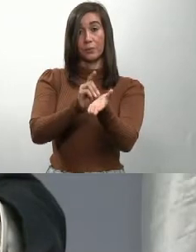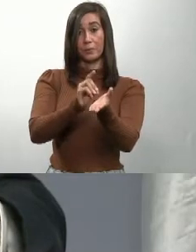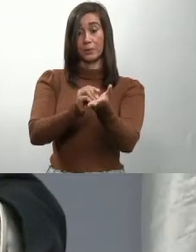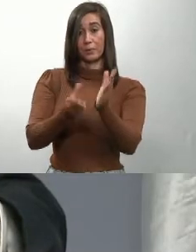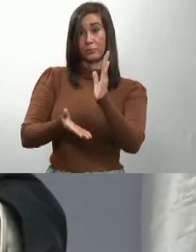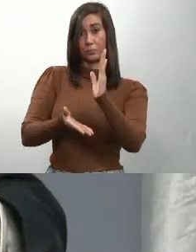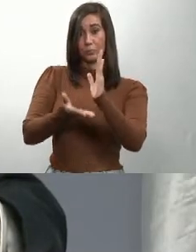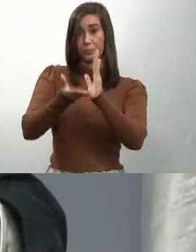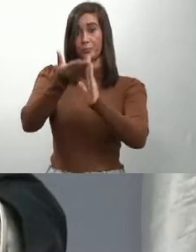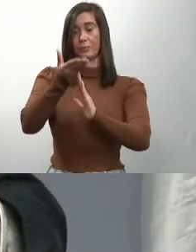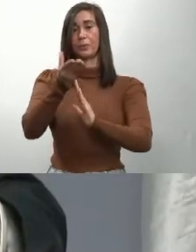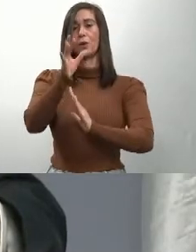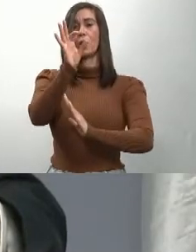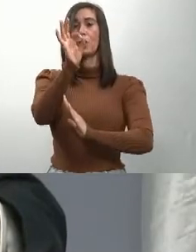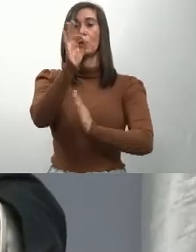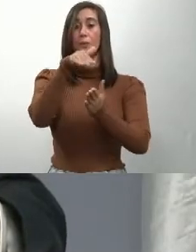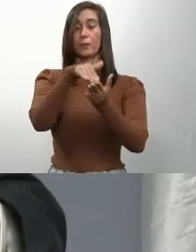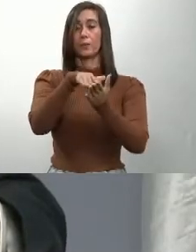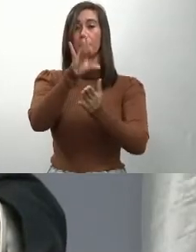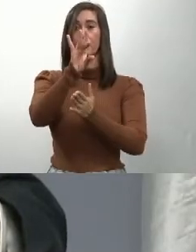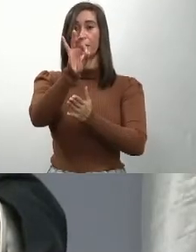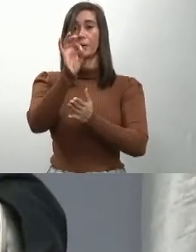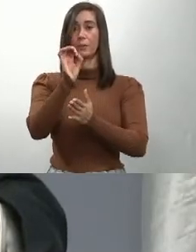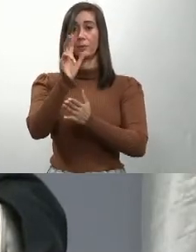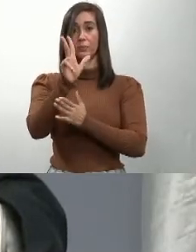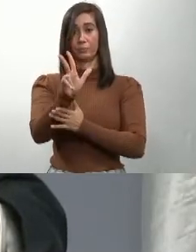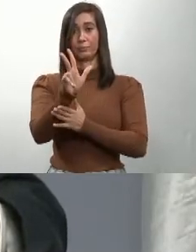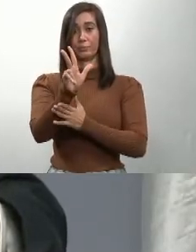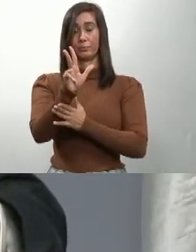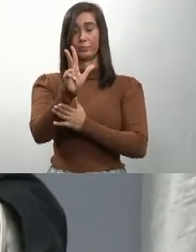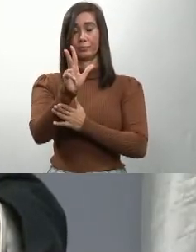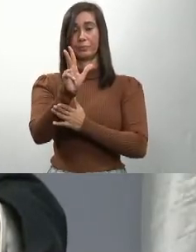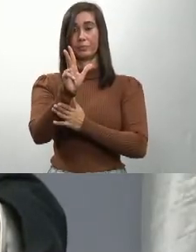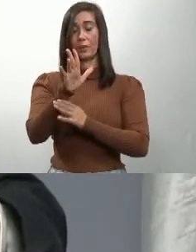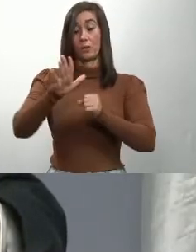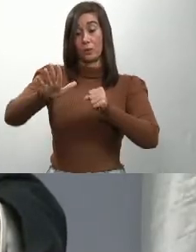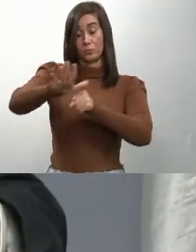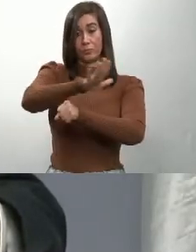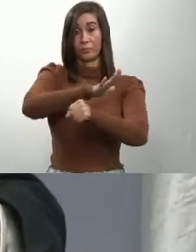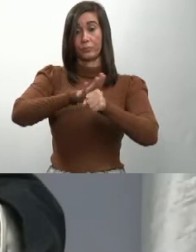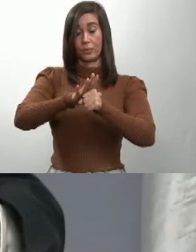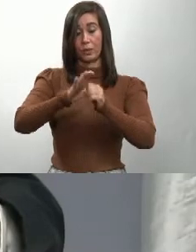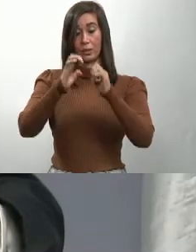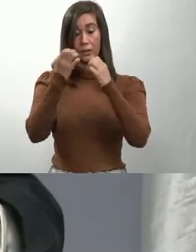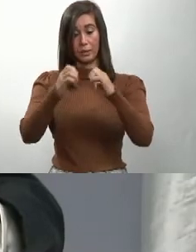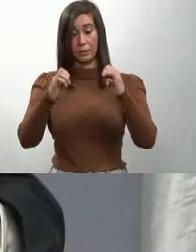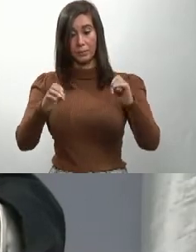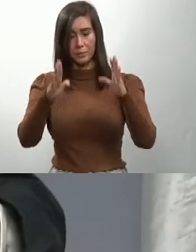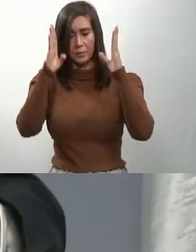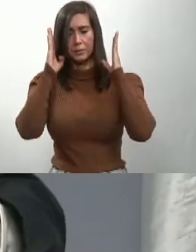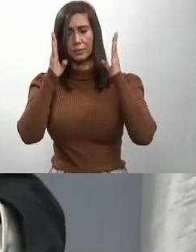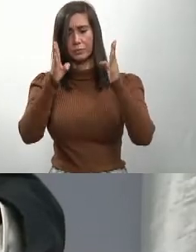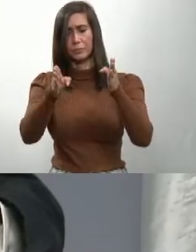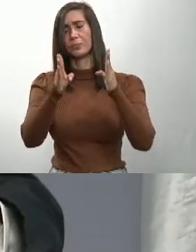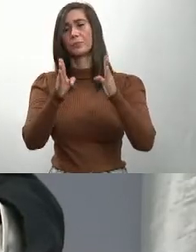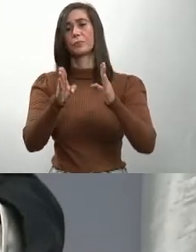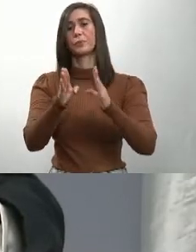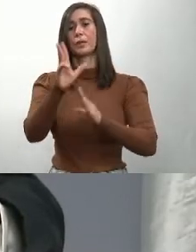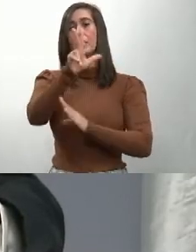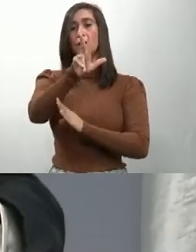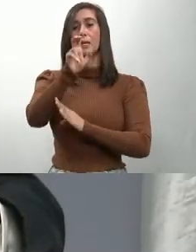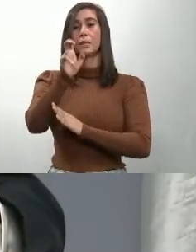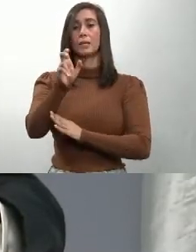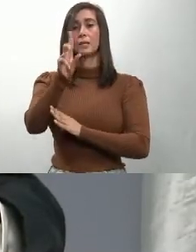ascendió a 9.903, con un total de emergencias atendidas de